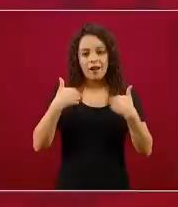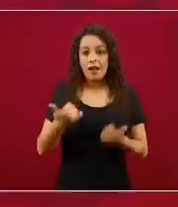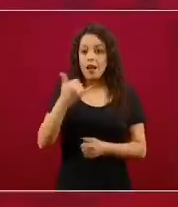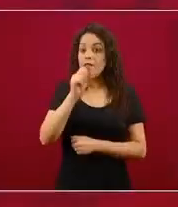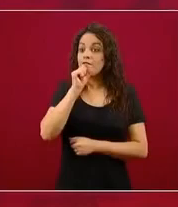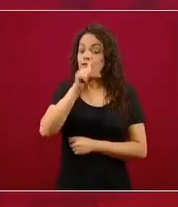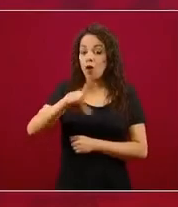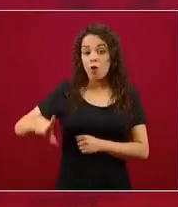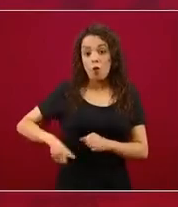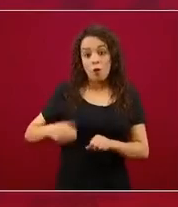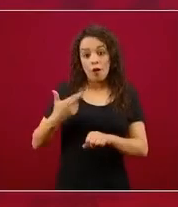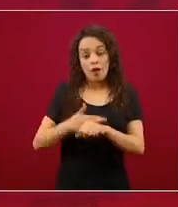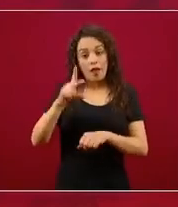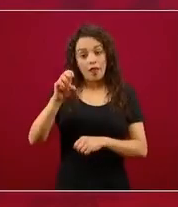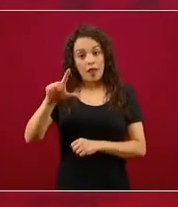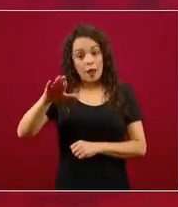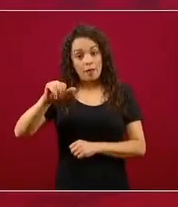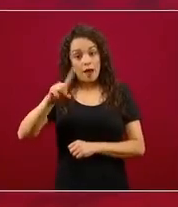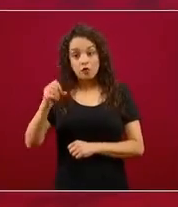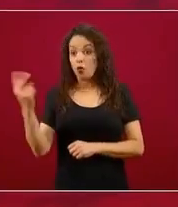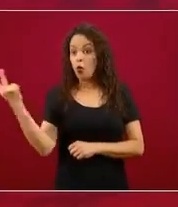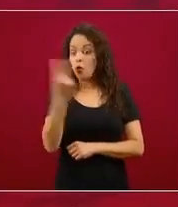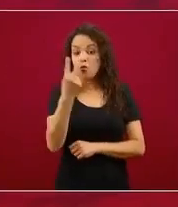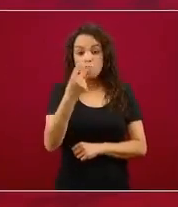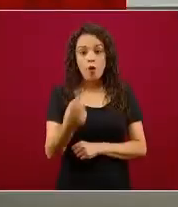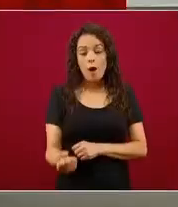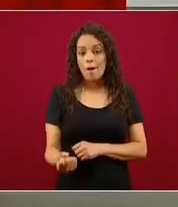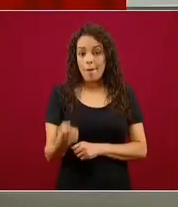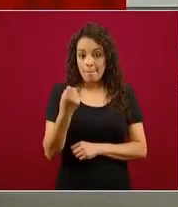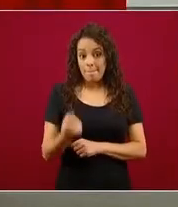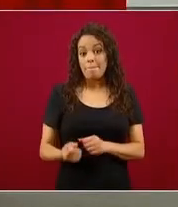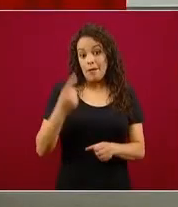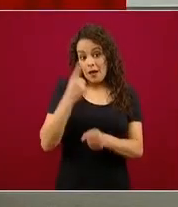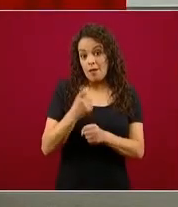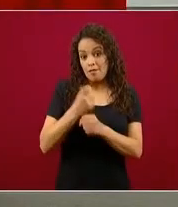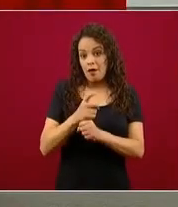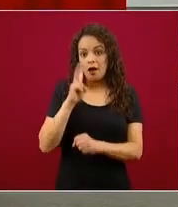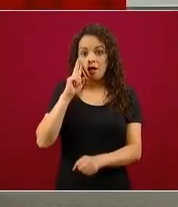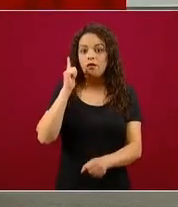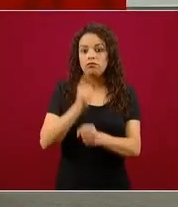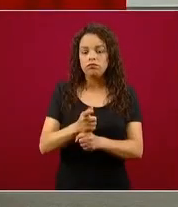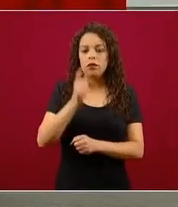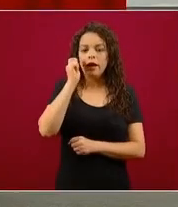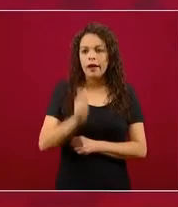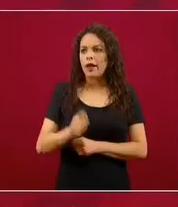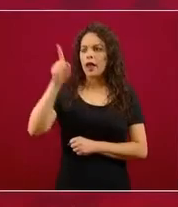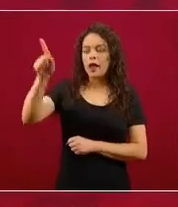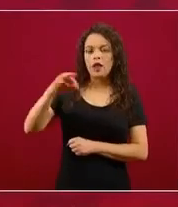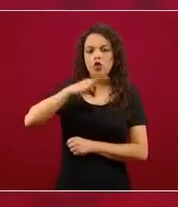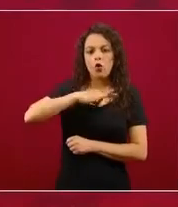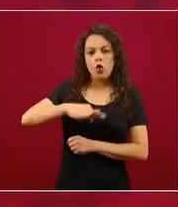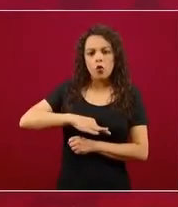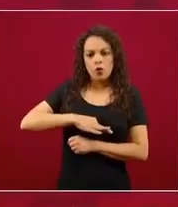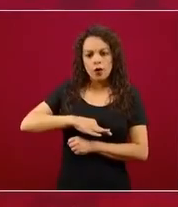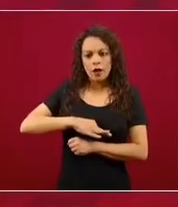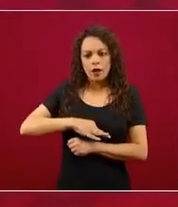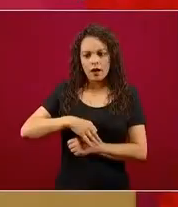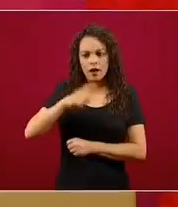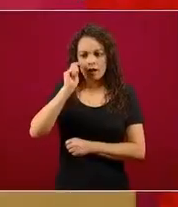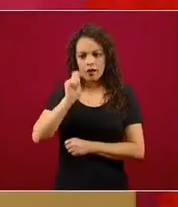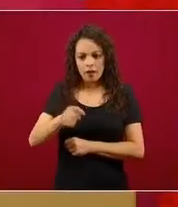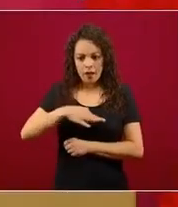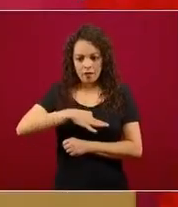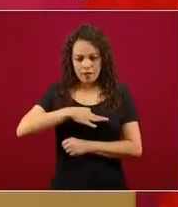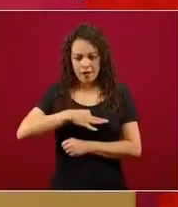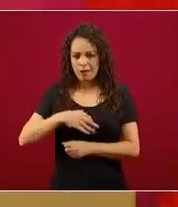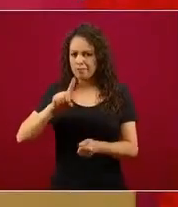fue de los primeros en identificar que el Valle de Toluca tiene una dinámica de transmisión de COVID o del virus que causa COVID